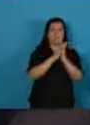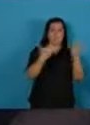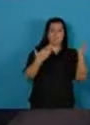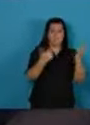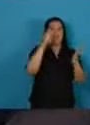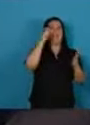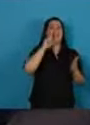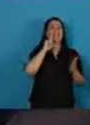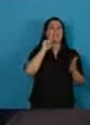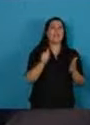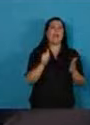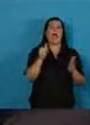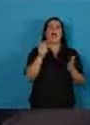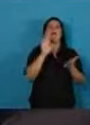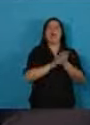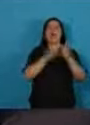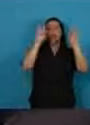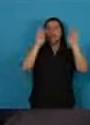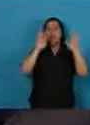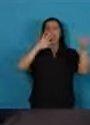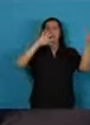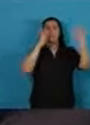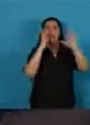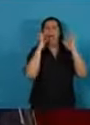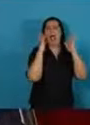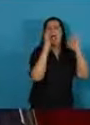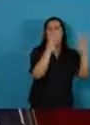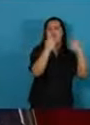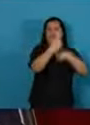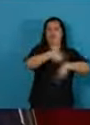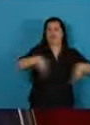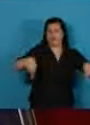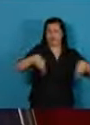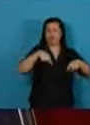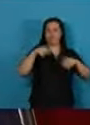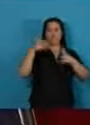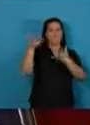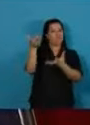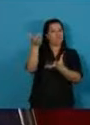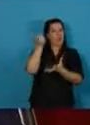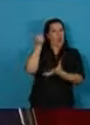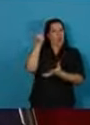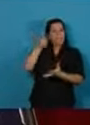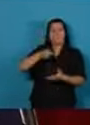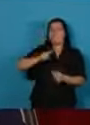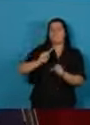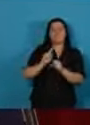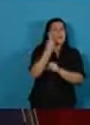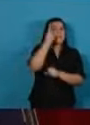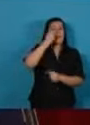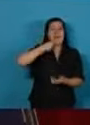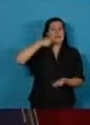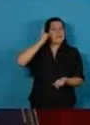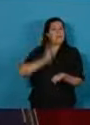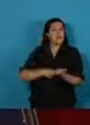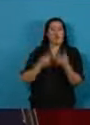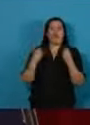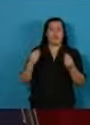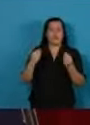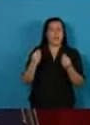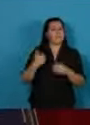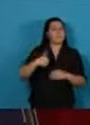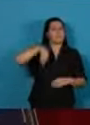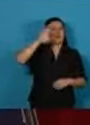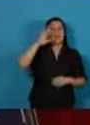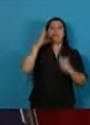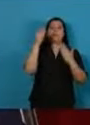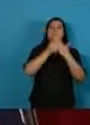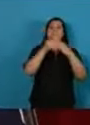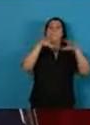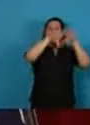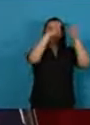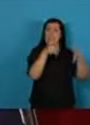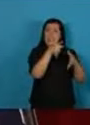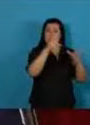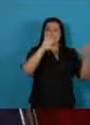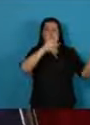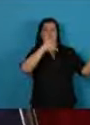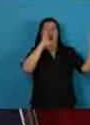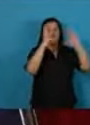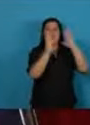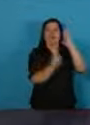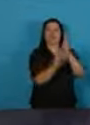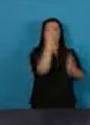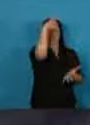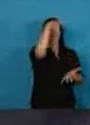Ecológica a nivel universal. Por eso hemos tomado como primera decisión jerarquizar como ministerio al área ambiental.